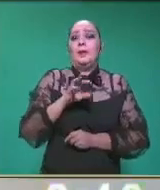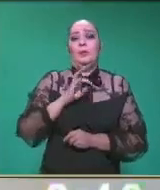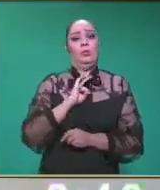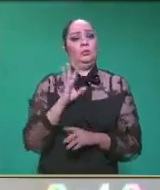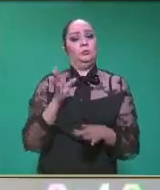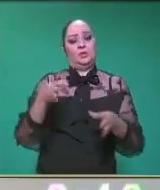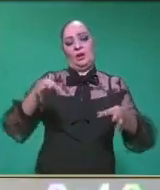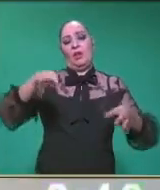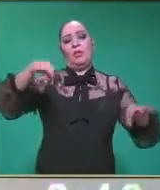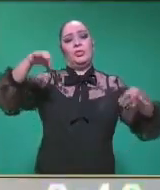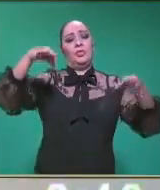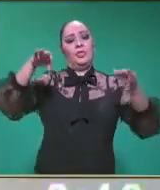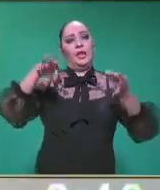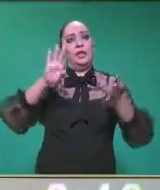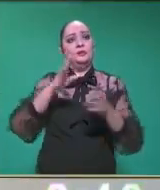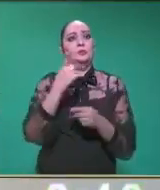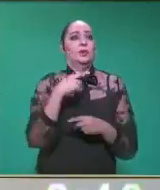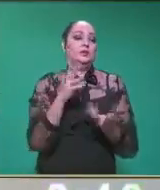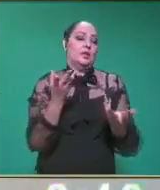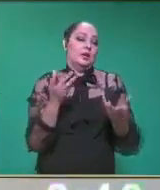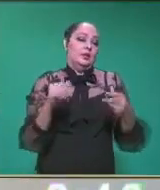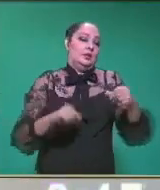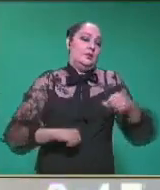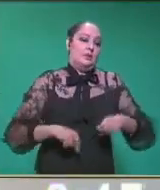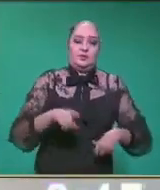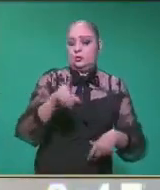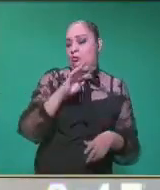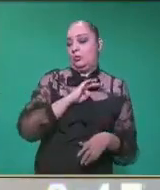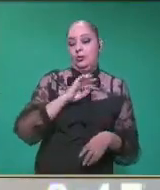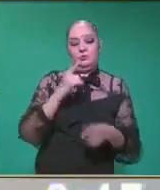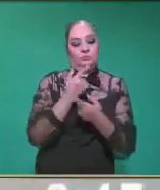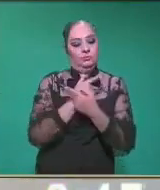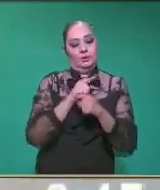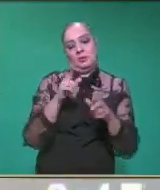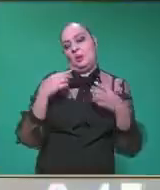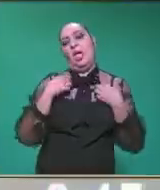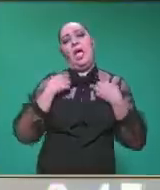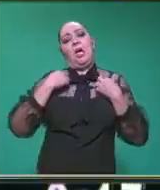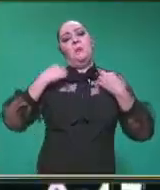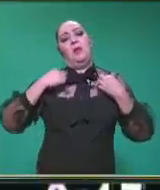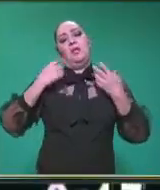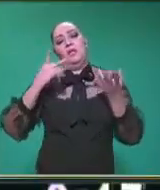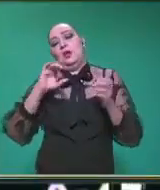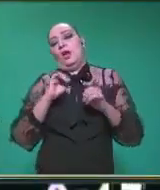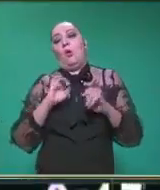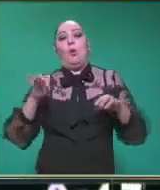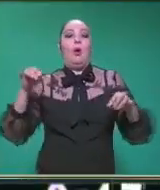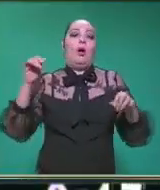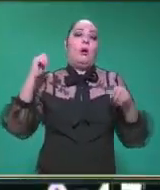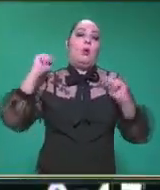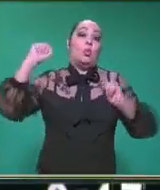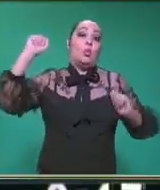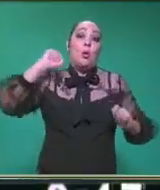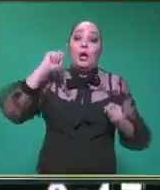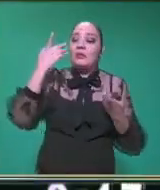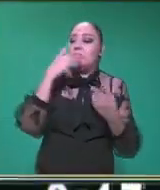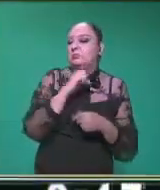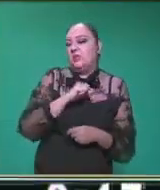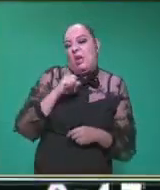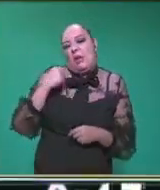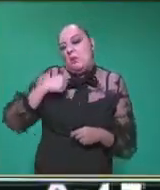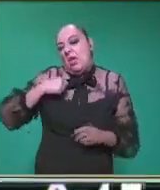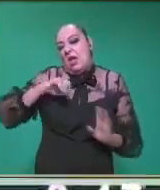que nosotros traemos para ejemplificar unas actividades, pues bueno, tú puedes usar alguna playera, alguna toalla vieja con la que puedes